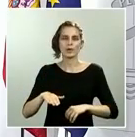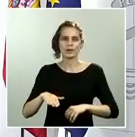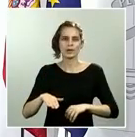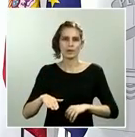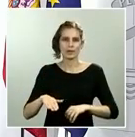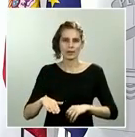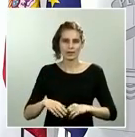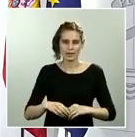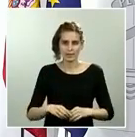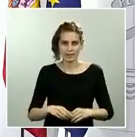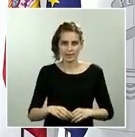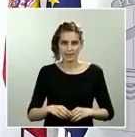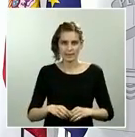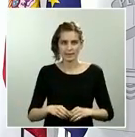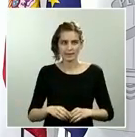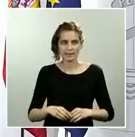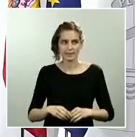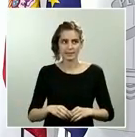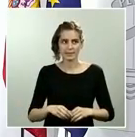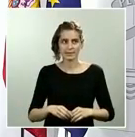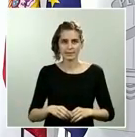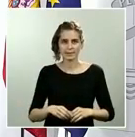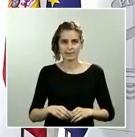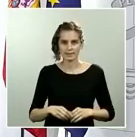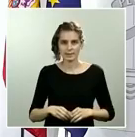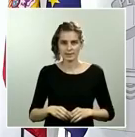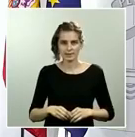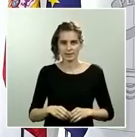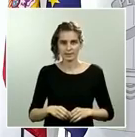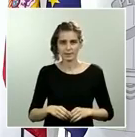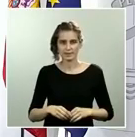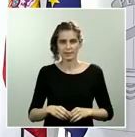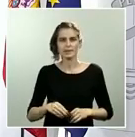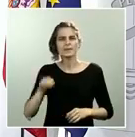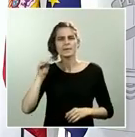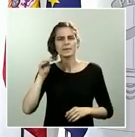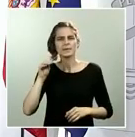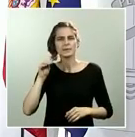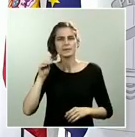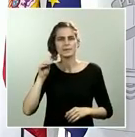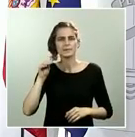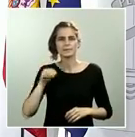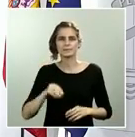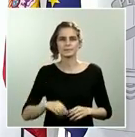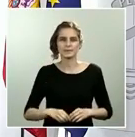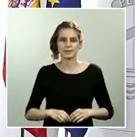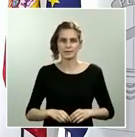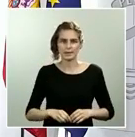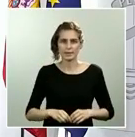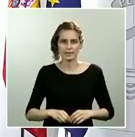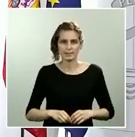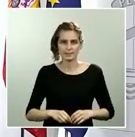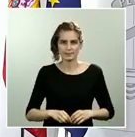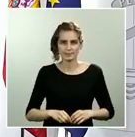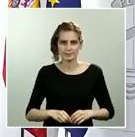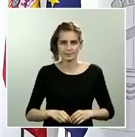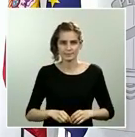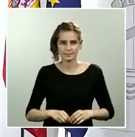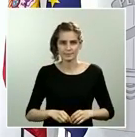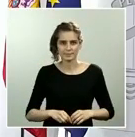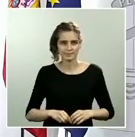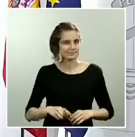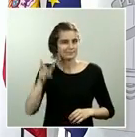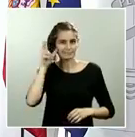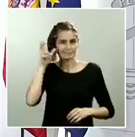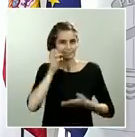trabajar en la comisión al menos si va a presentar algo sobre los plazos. Es decir, ¿se va a fijar plazos por fases,